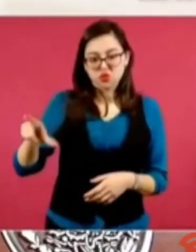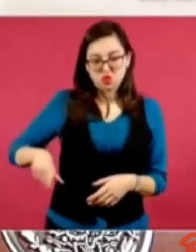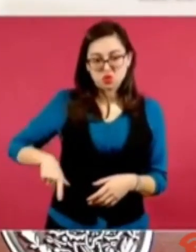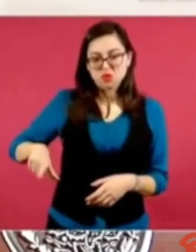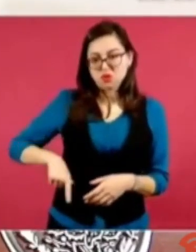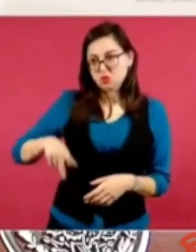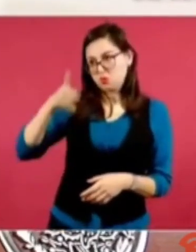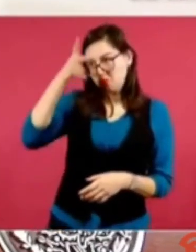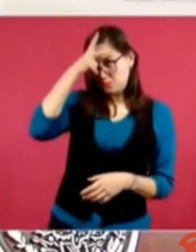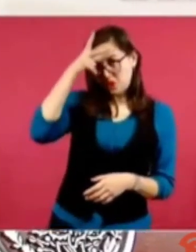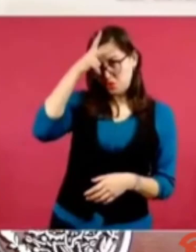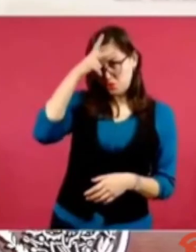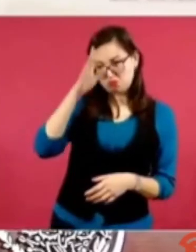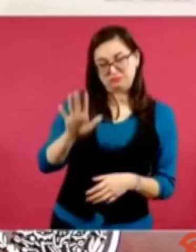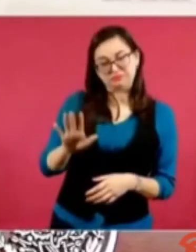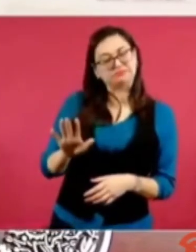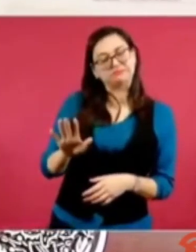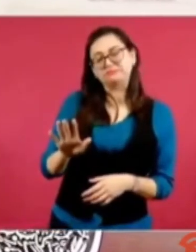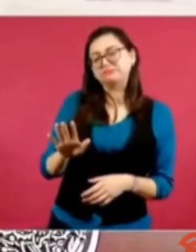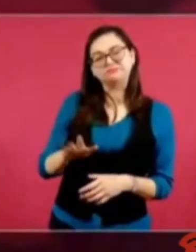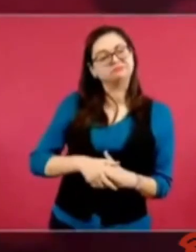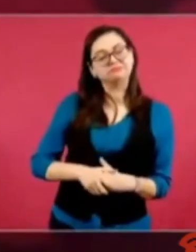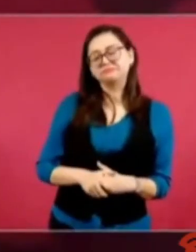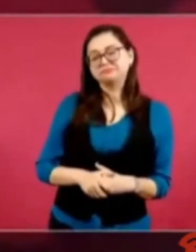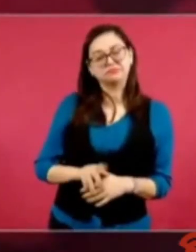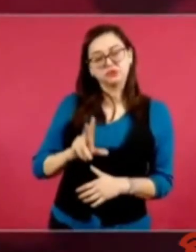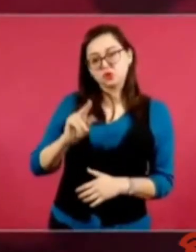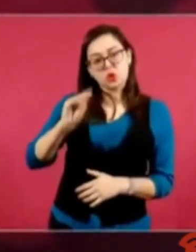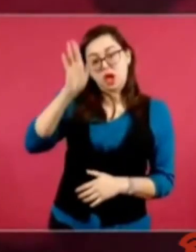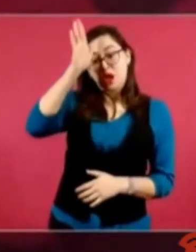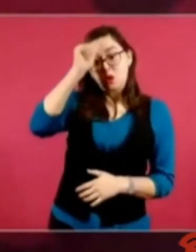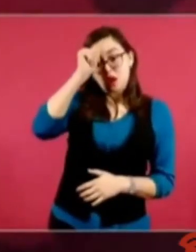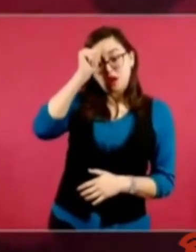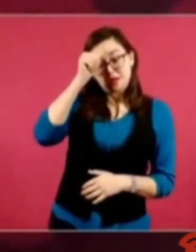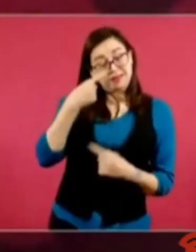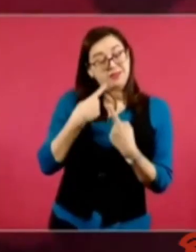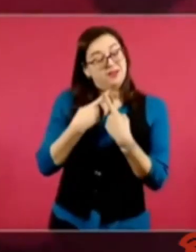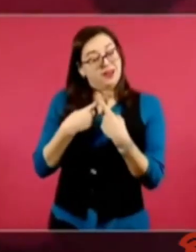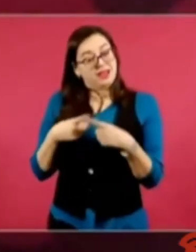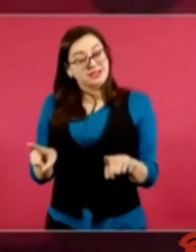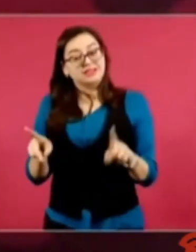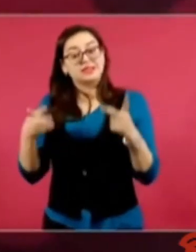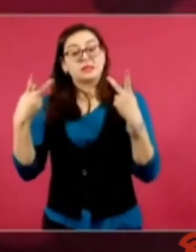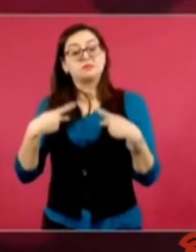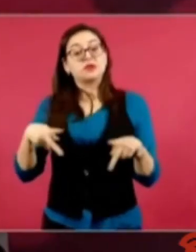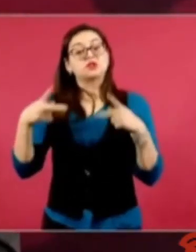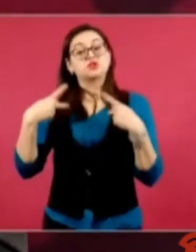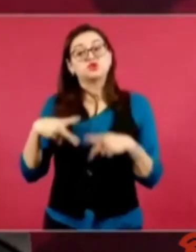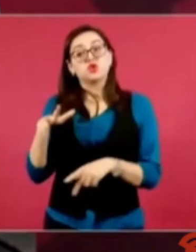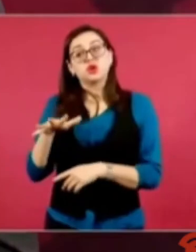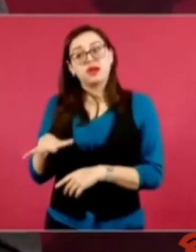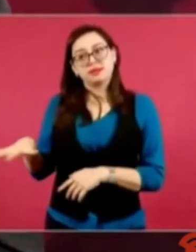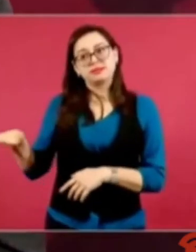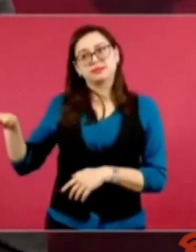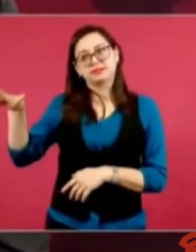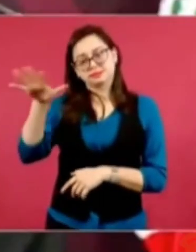Perú, no con el pueblo del Perú también. Bien, eso hay que